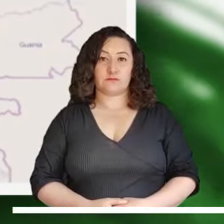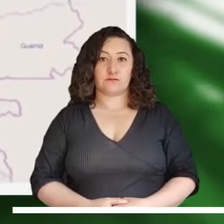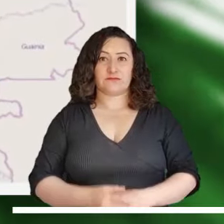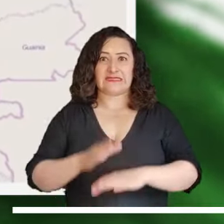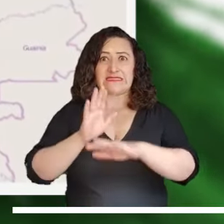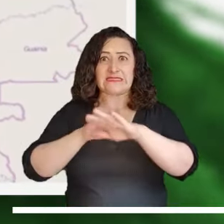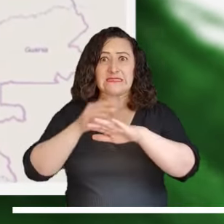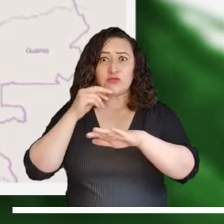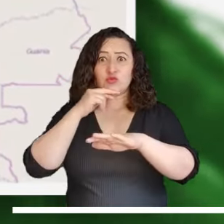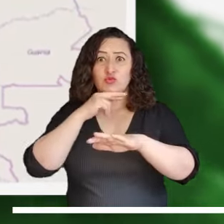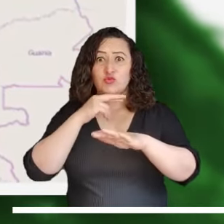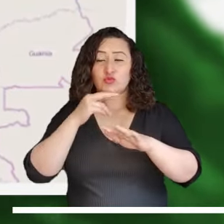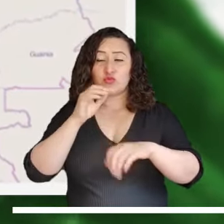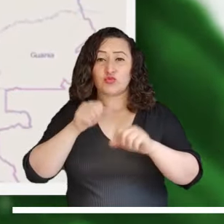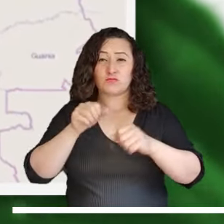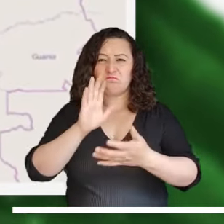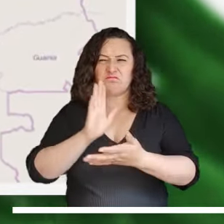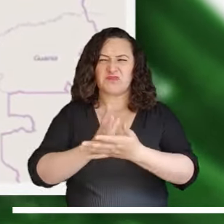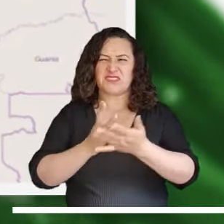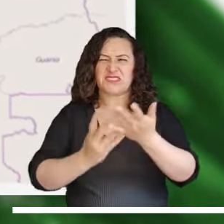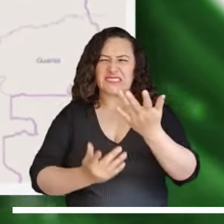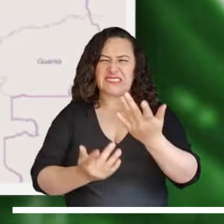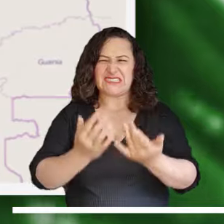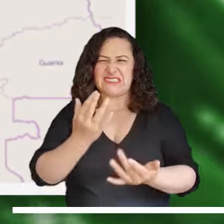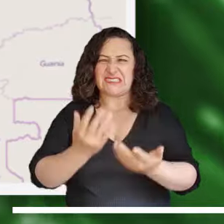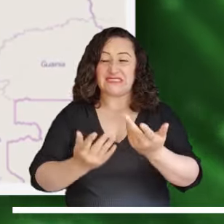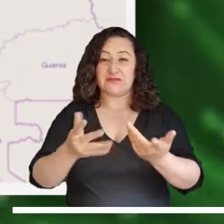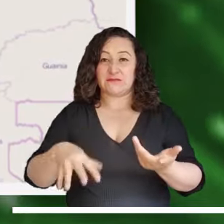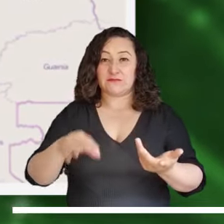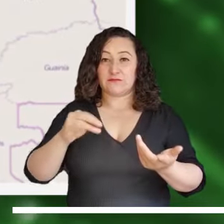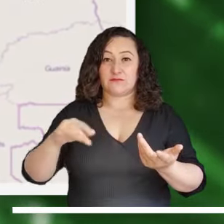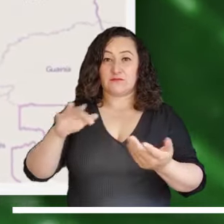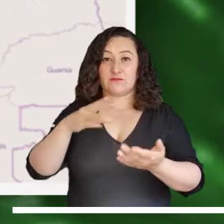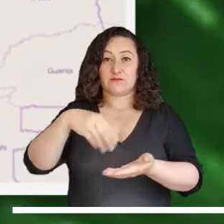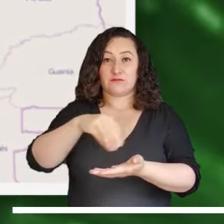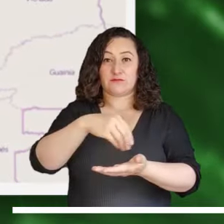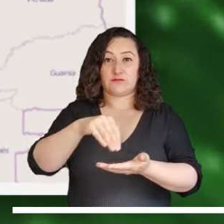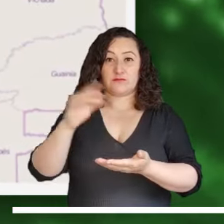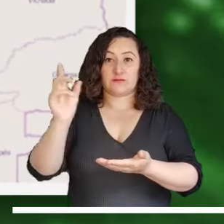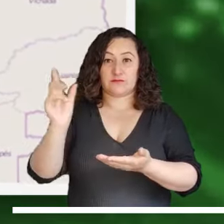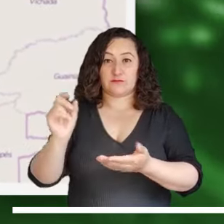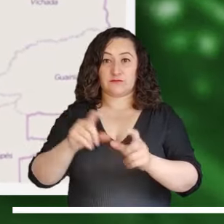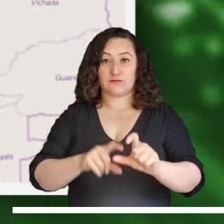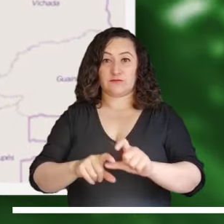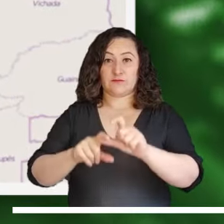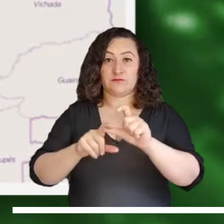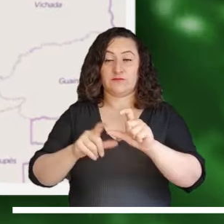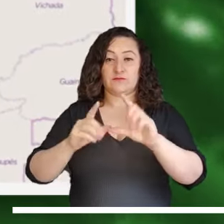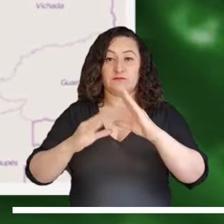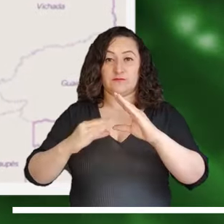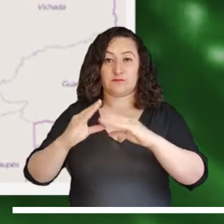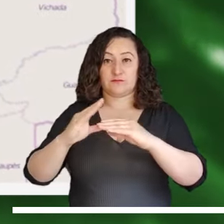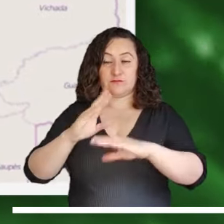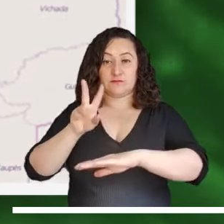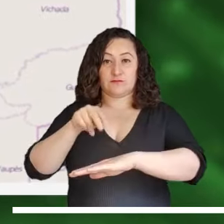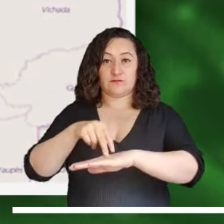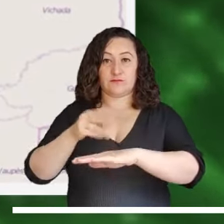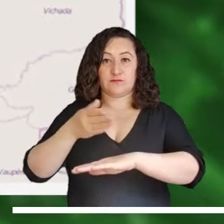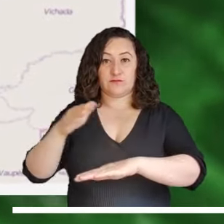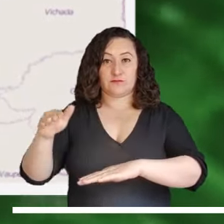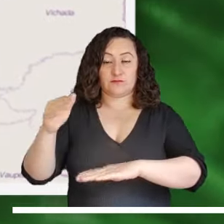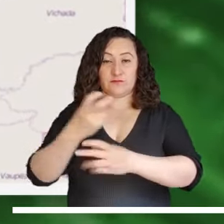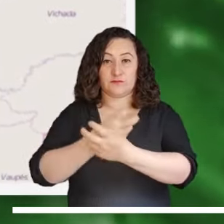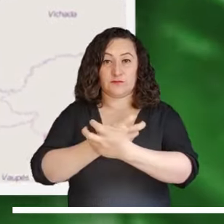vereda Brisas del Llano. Alerta roja por probables incendios en Magdalena, Atlántico, Cesarla, Guajira, Cauca, Nariño,